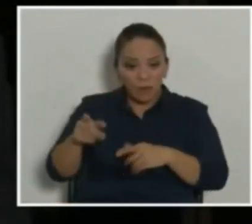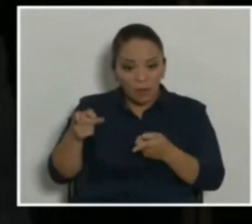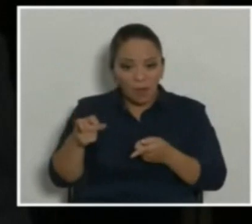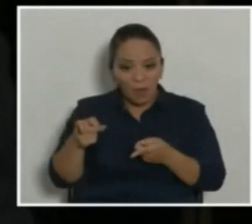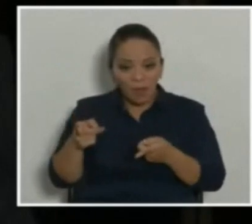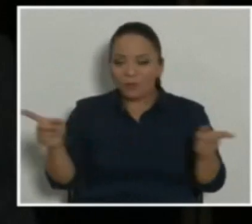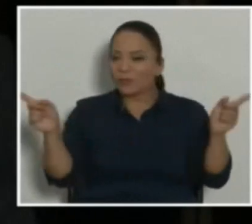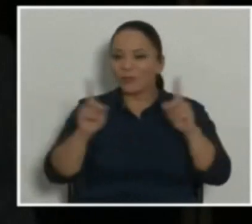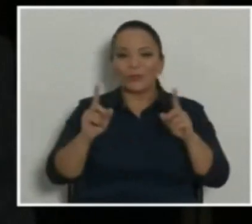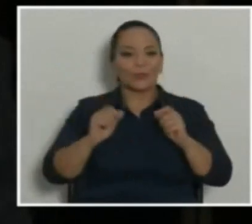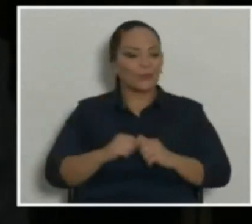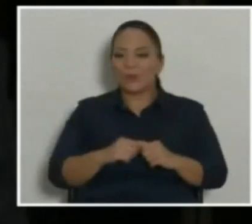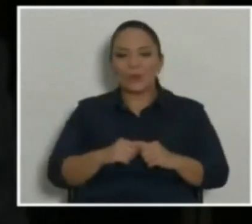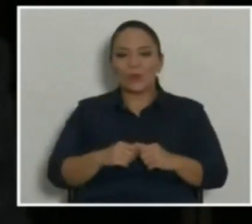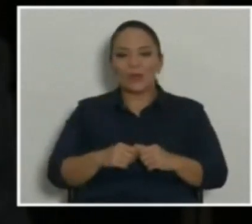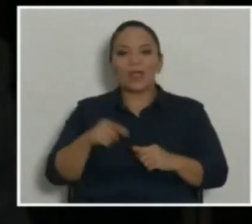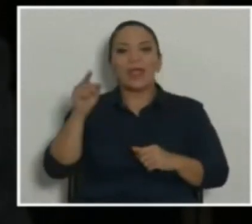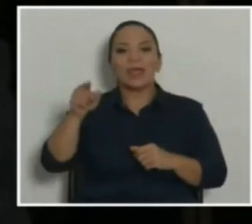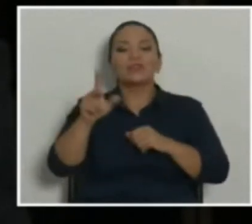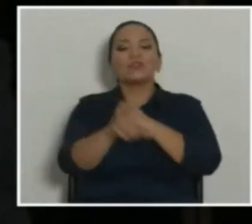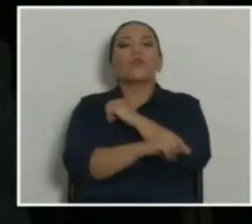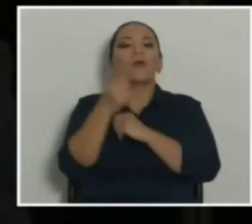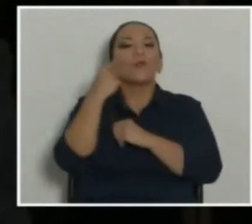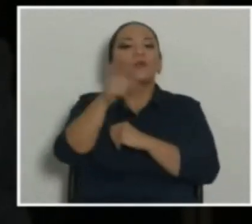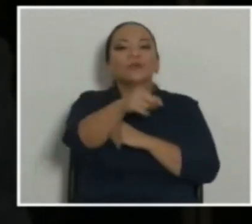¿no? Se lo robaron a ustedes.